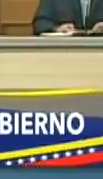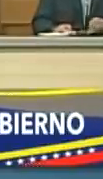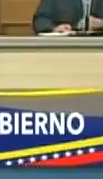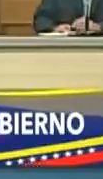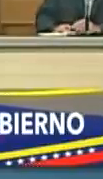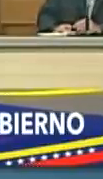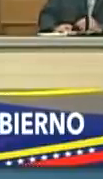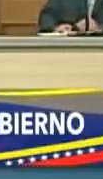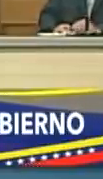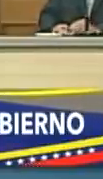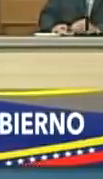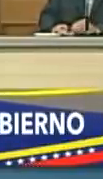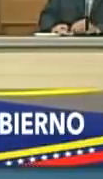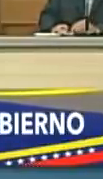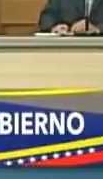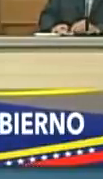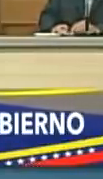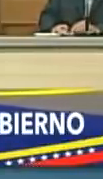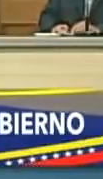gobernadores, gobernadoras,